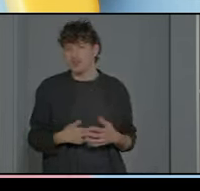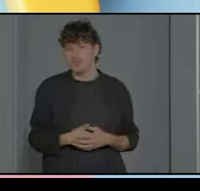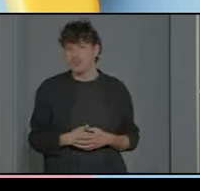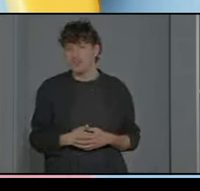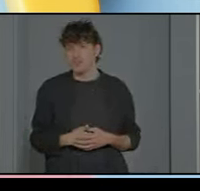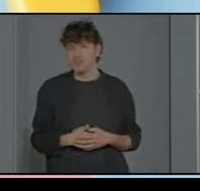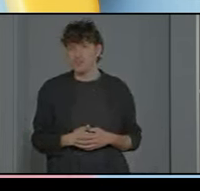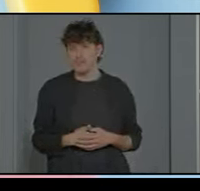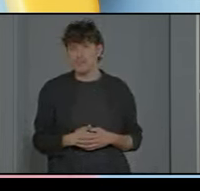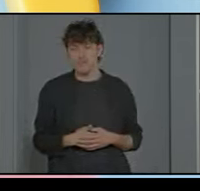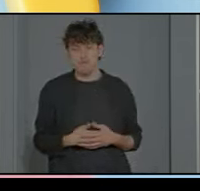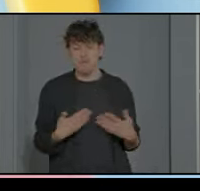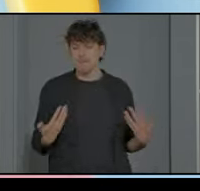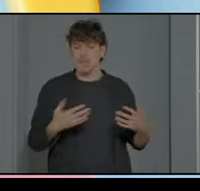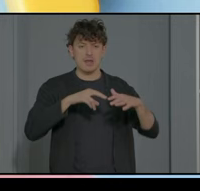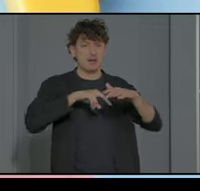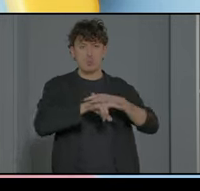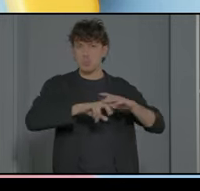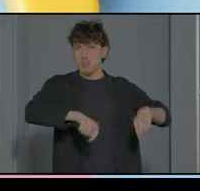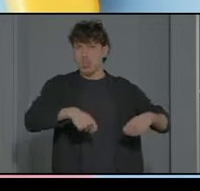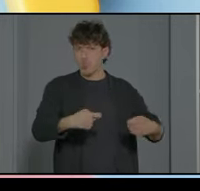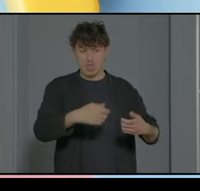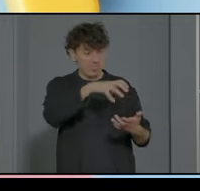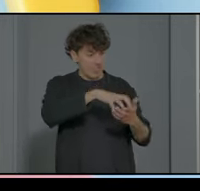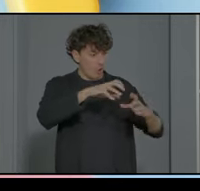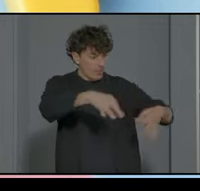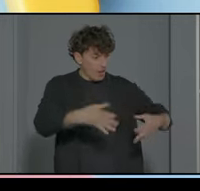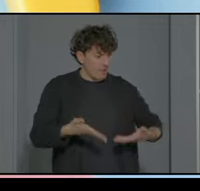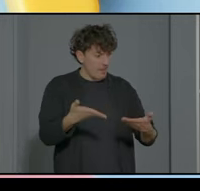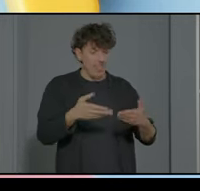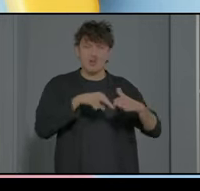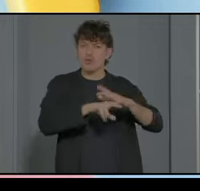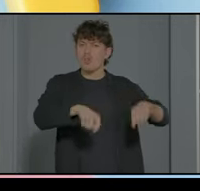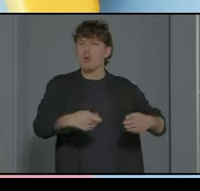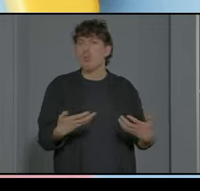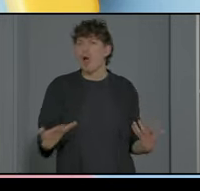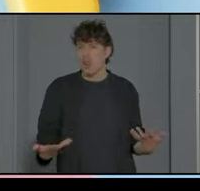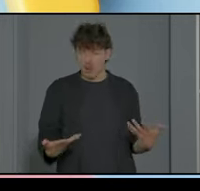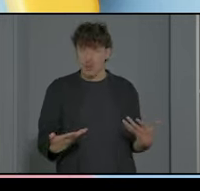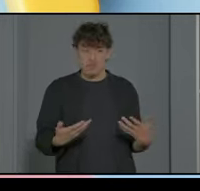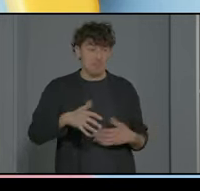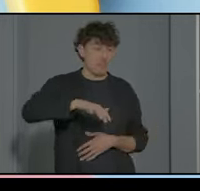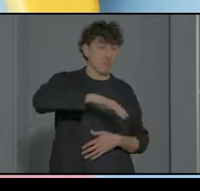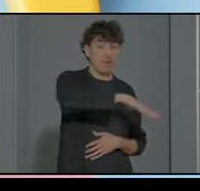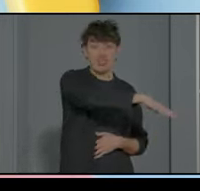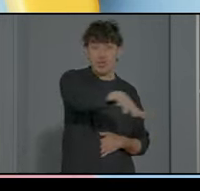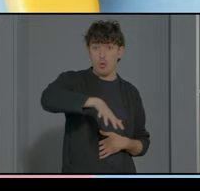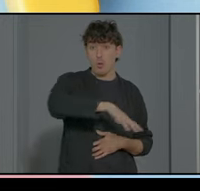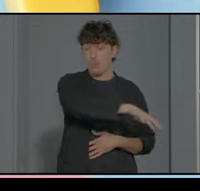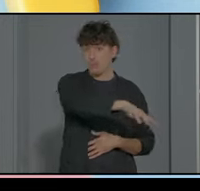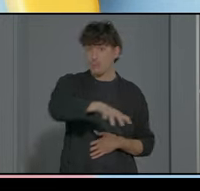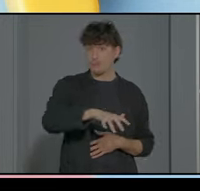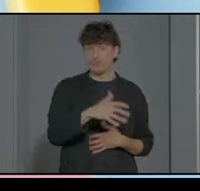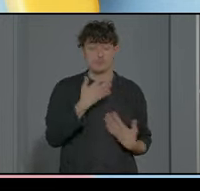entre otros recursos naturales que ofrece el centro ordinario pues evidentemente los recursos espaciales como nos pueden